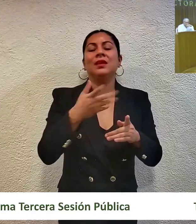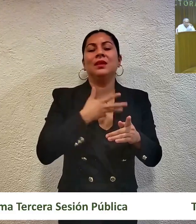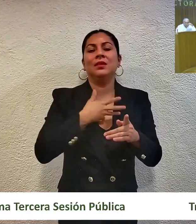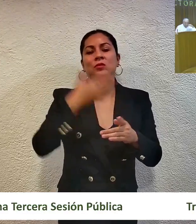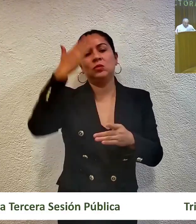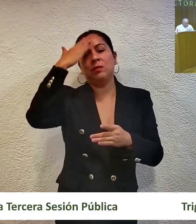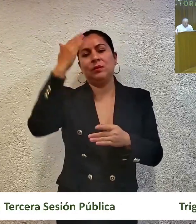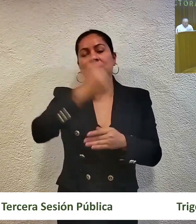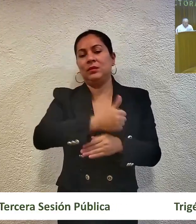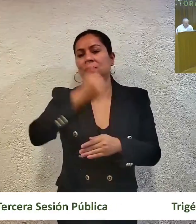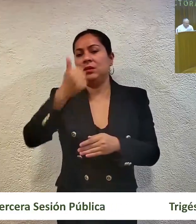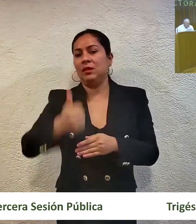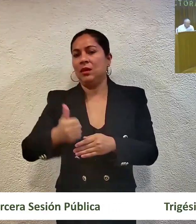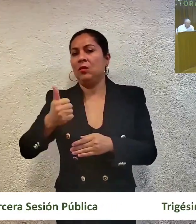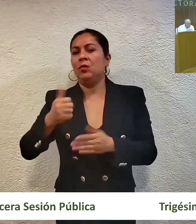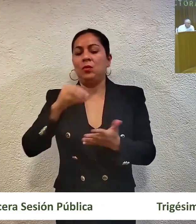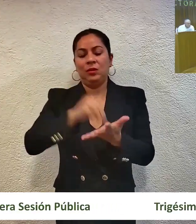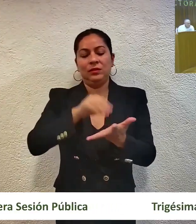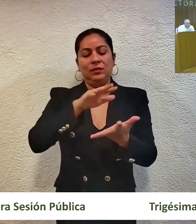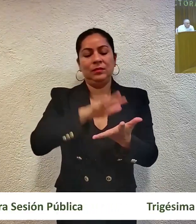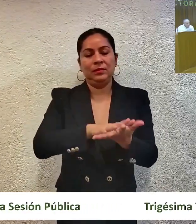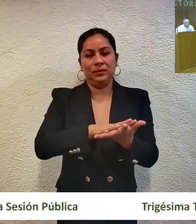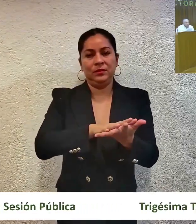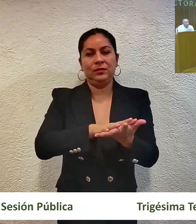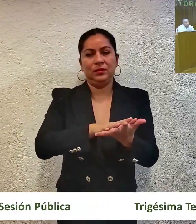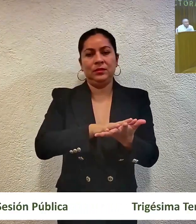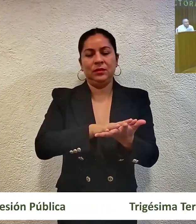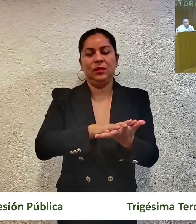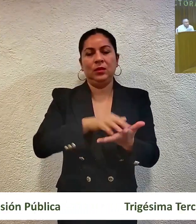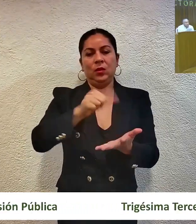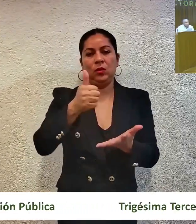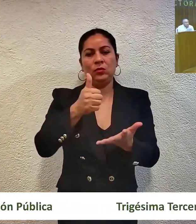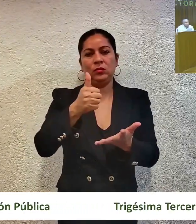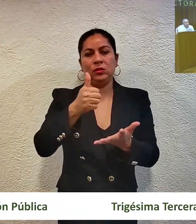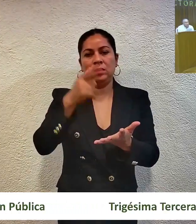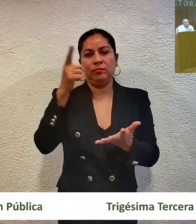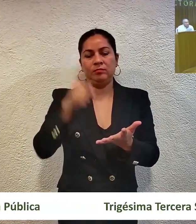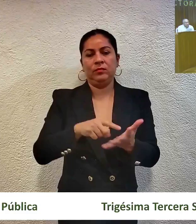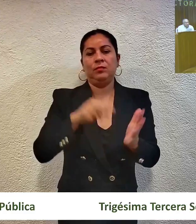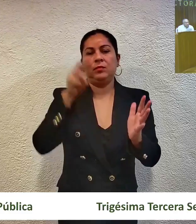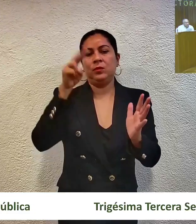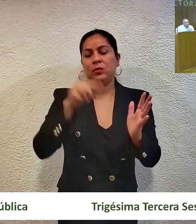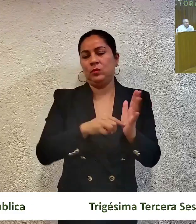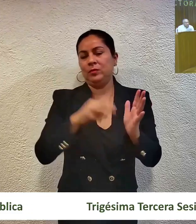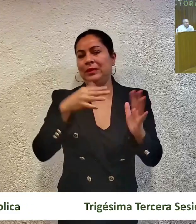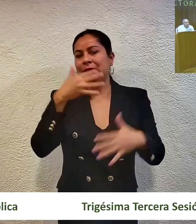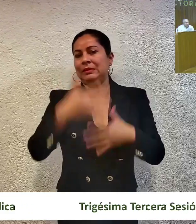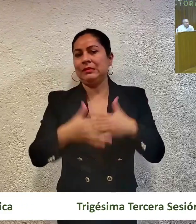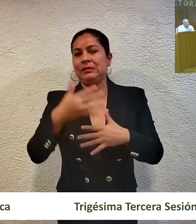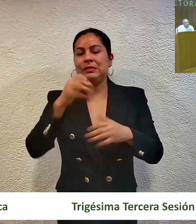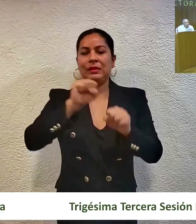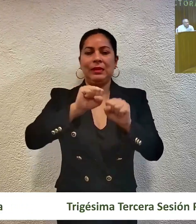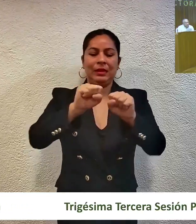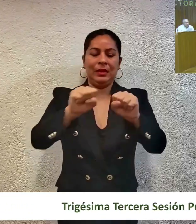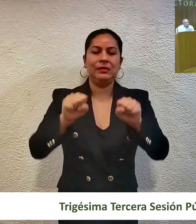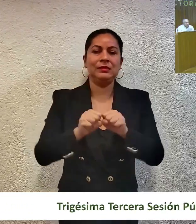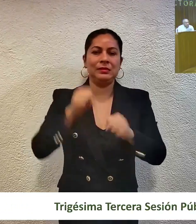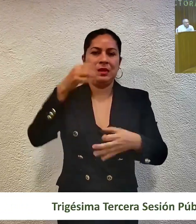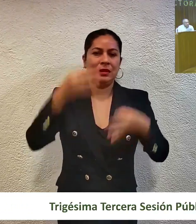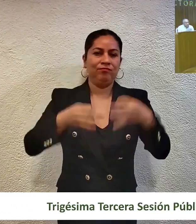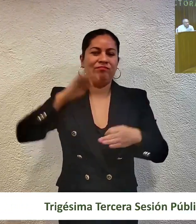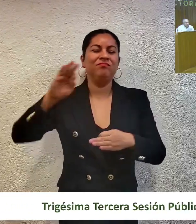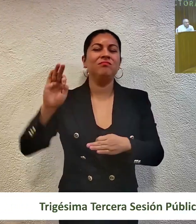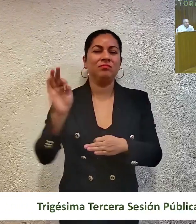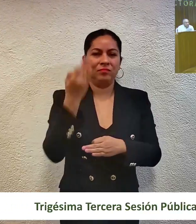capacidades según lo establecido en la jurisprudencia 11 diagonal 2015 de la Sala Superior del Tribunal Electoral del Poder